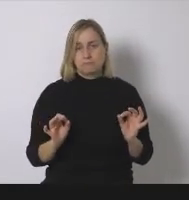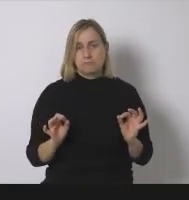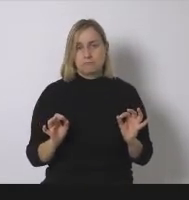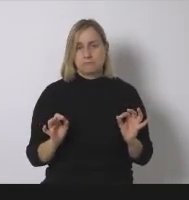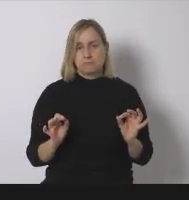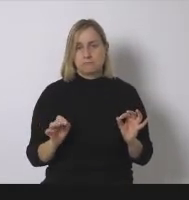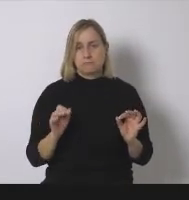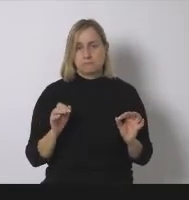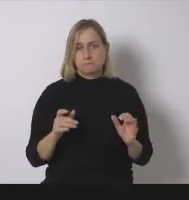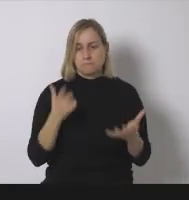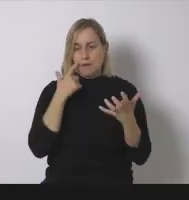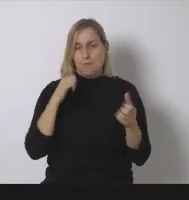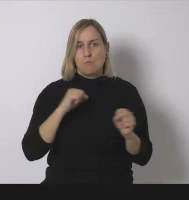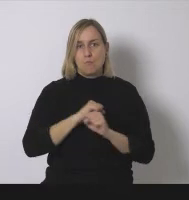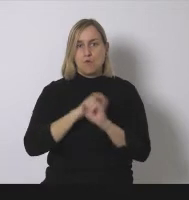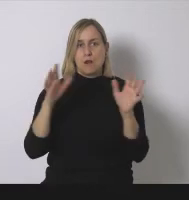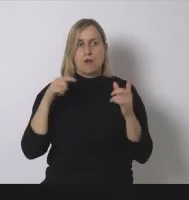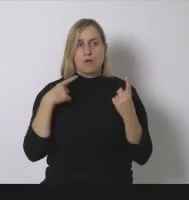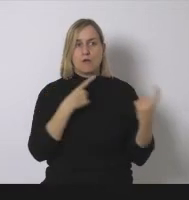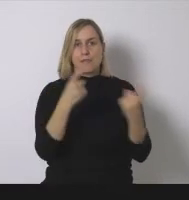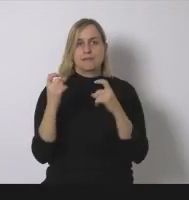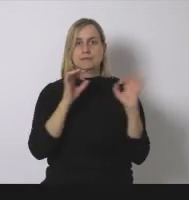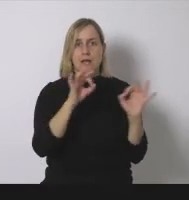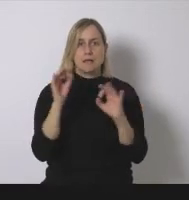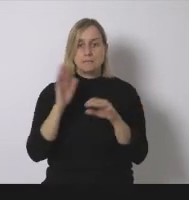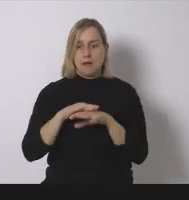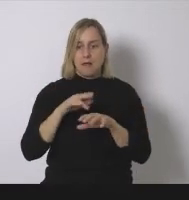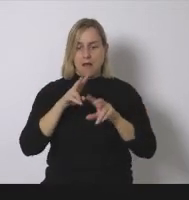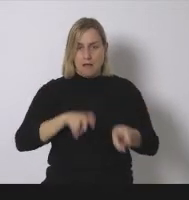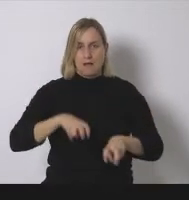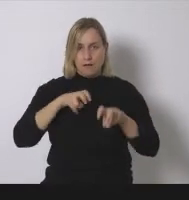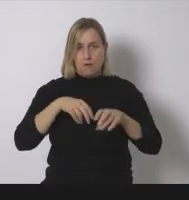agrícola digamos y hay otra cosa que también pensamos